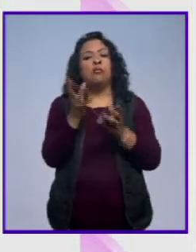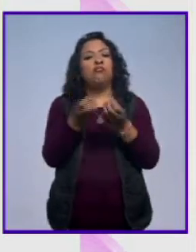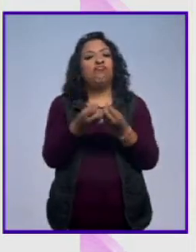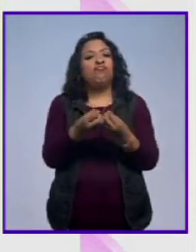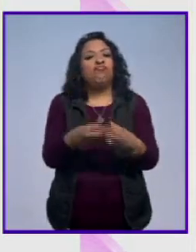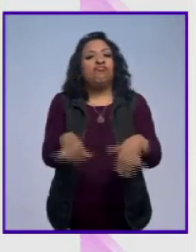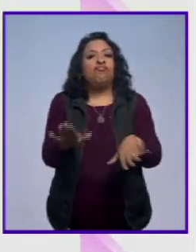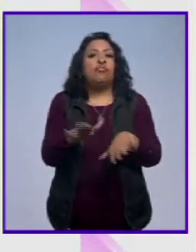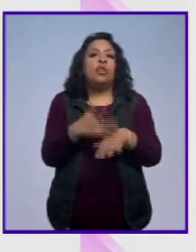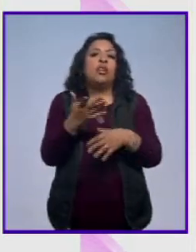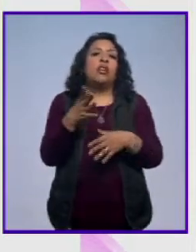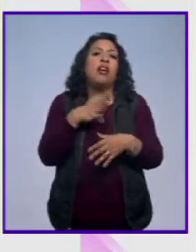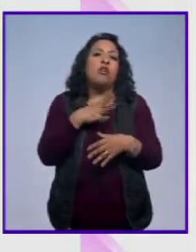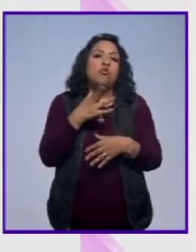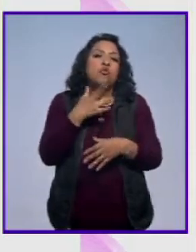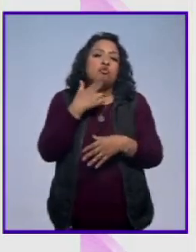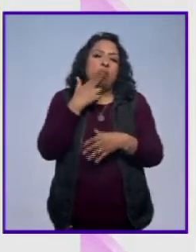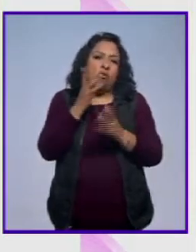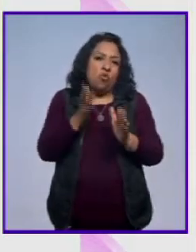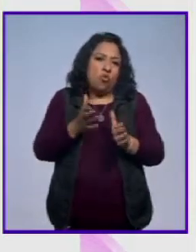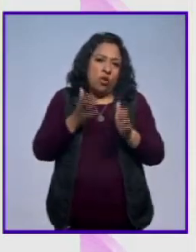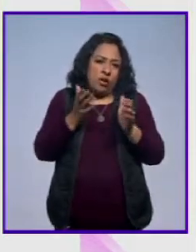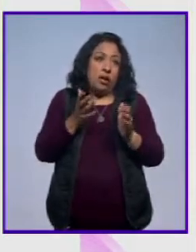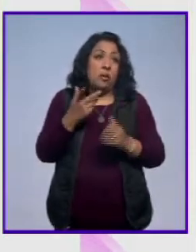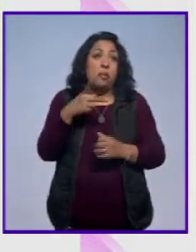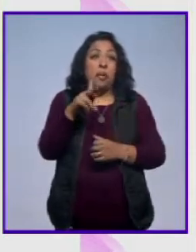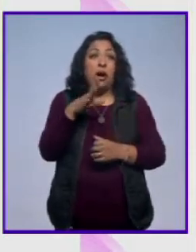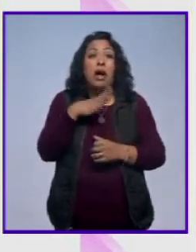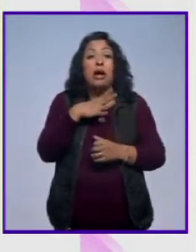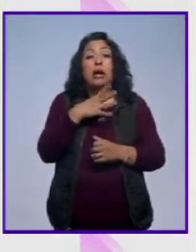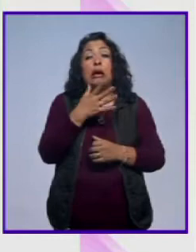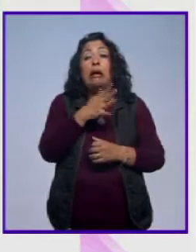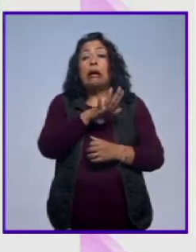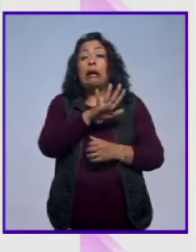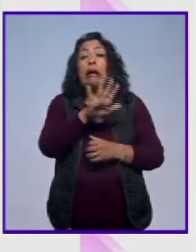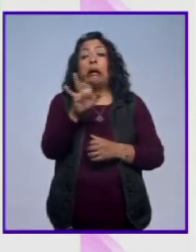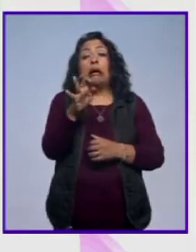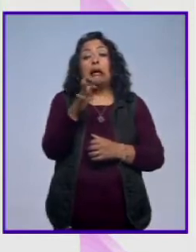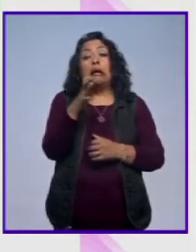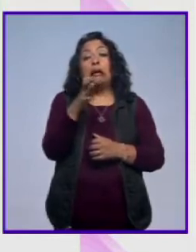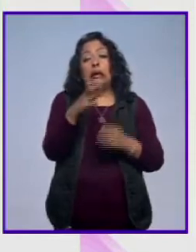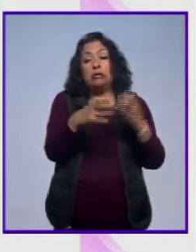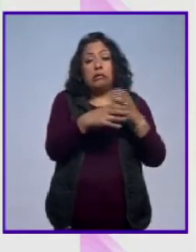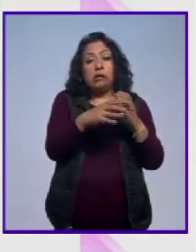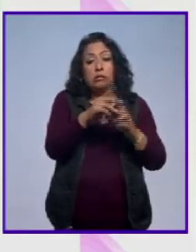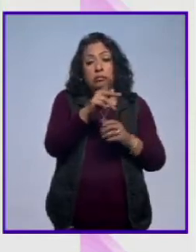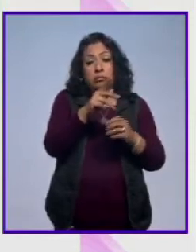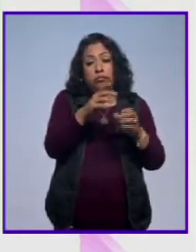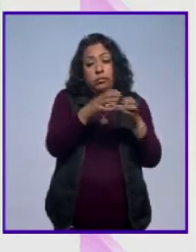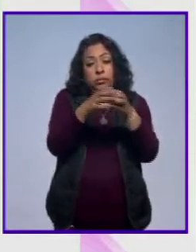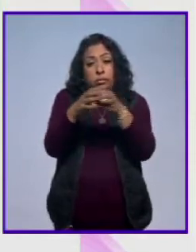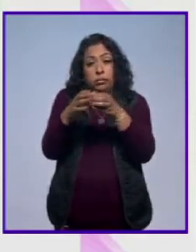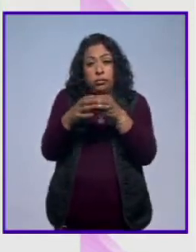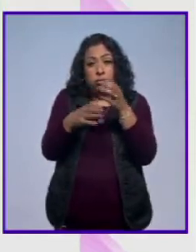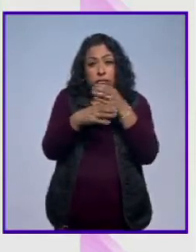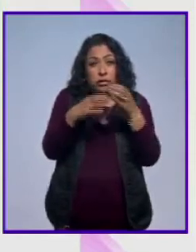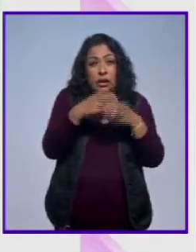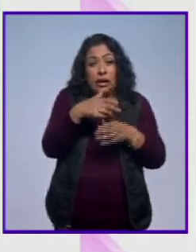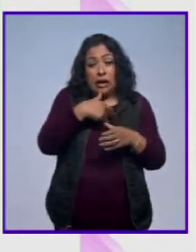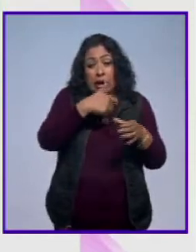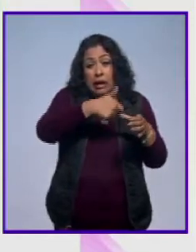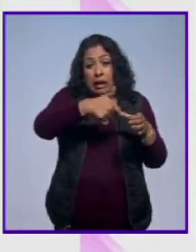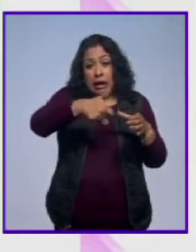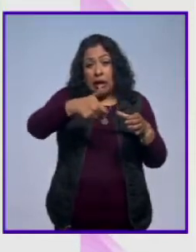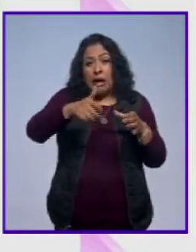cuestiones de conservación, pero estamos hablando de casi 500 piezas, pues donde cada una ya